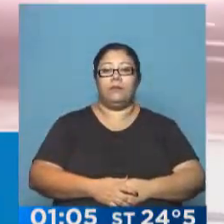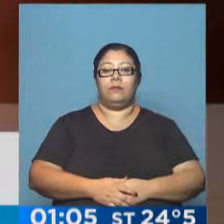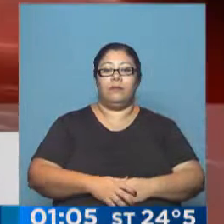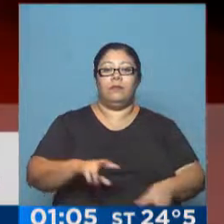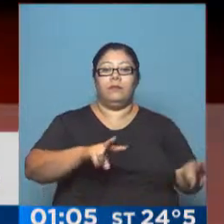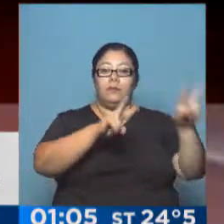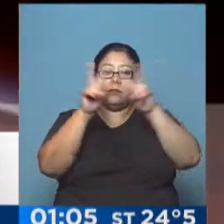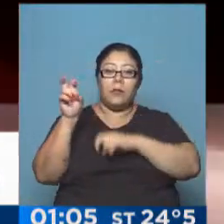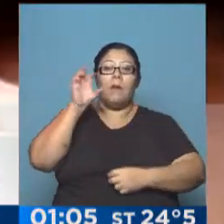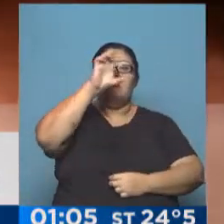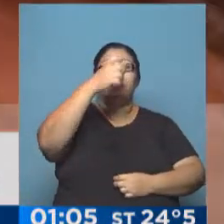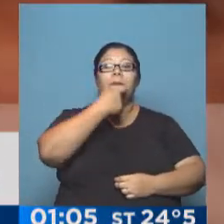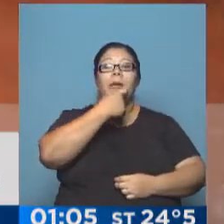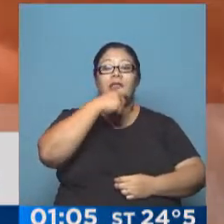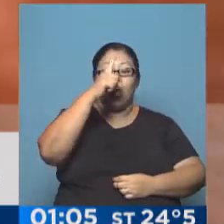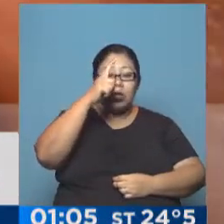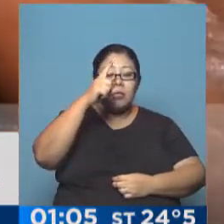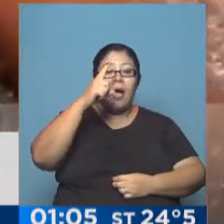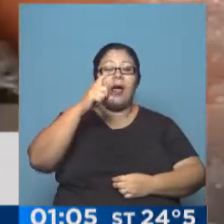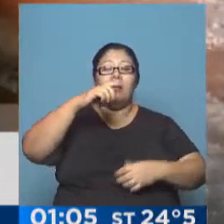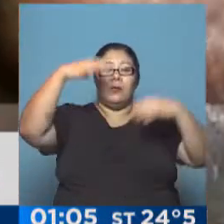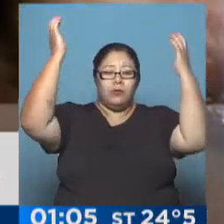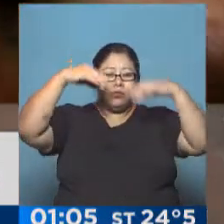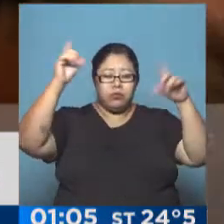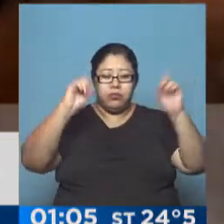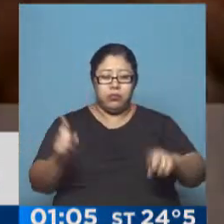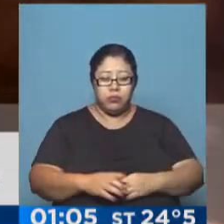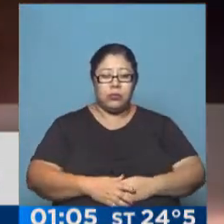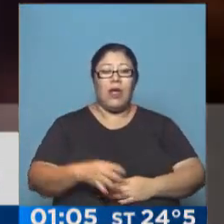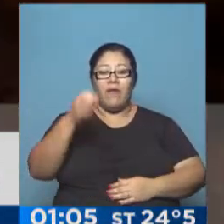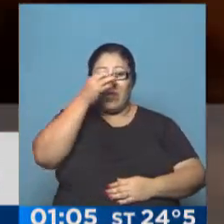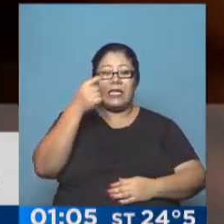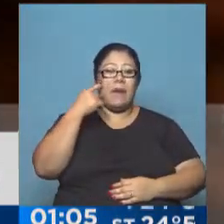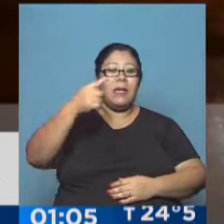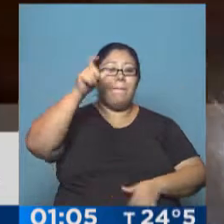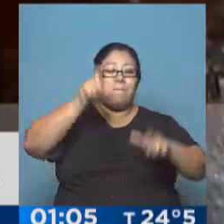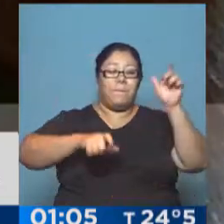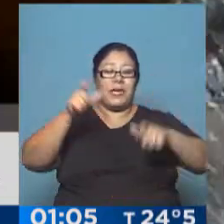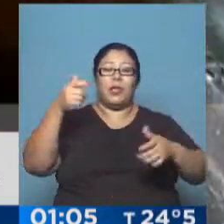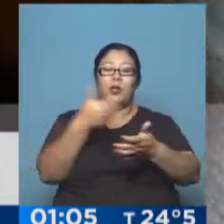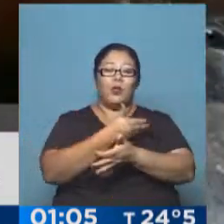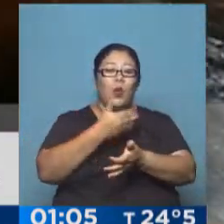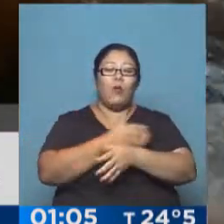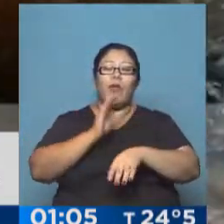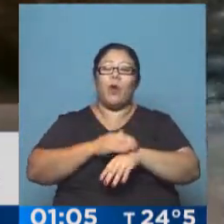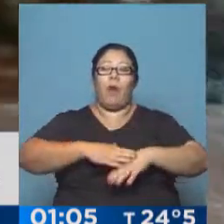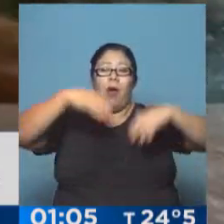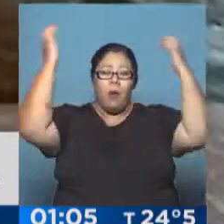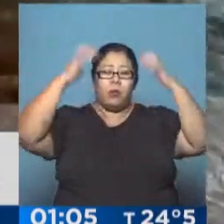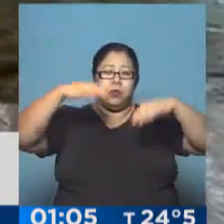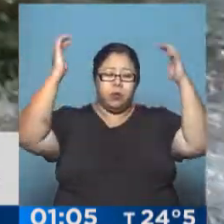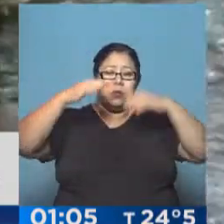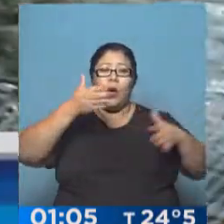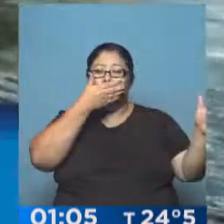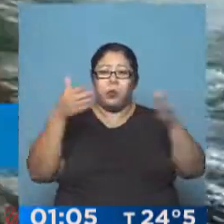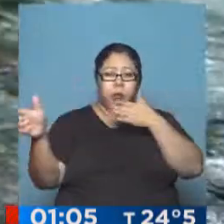Destrozos en Mendoza por un temporal. Al menos hay 20.000 pobladores damnificados por los fuertes vientos y lluvias que dejaron